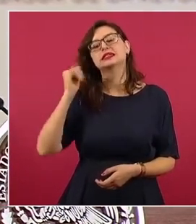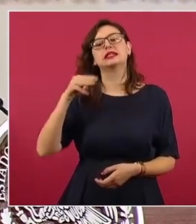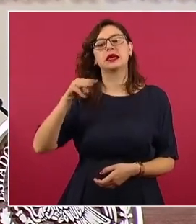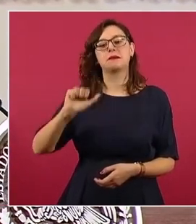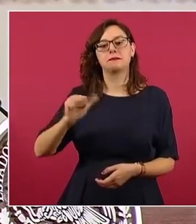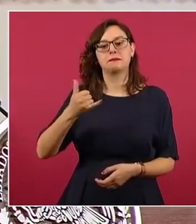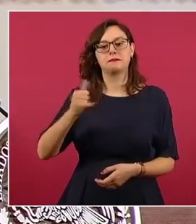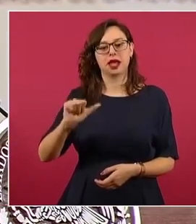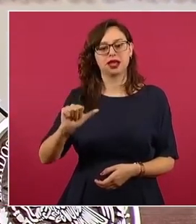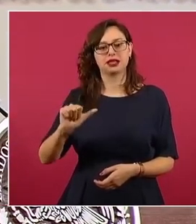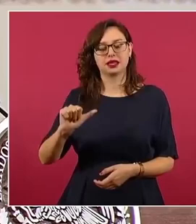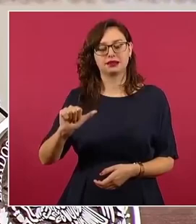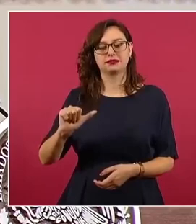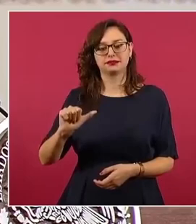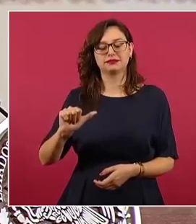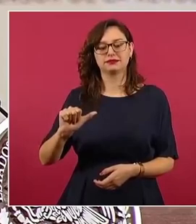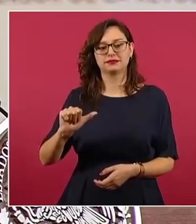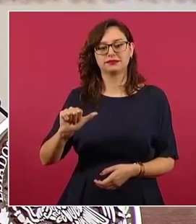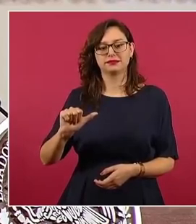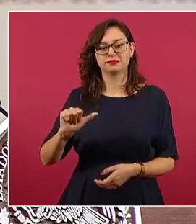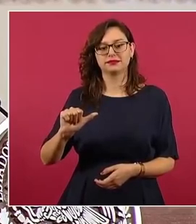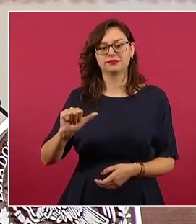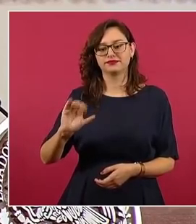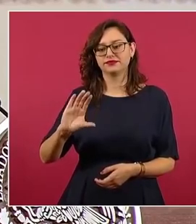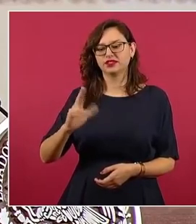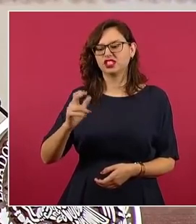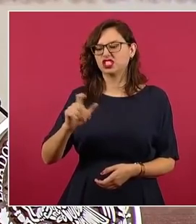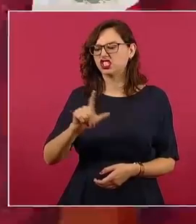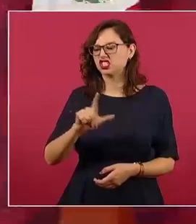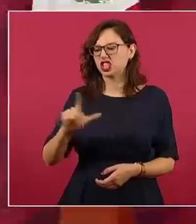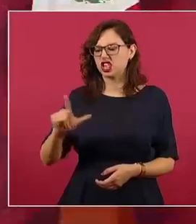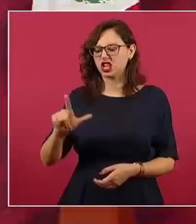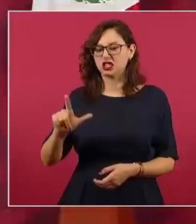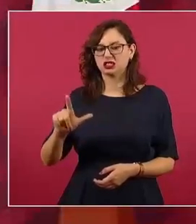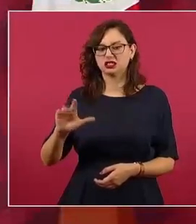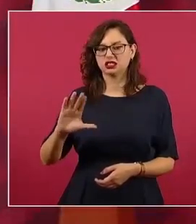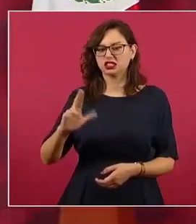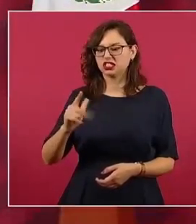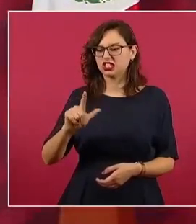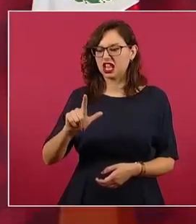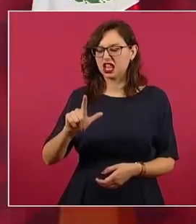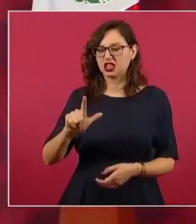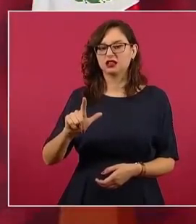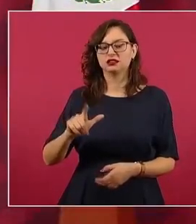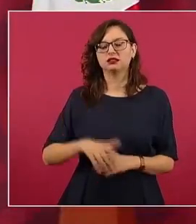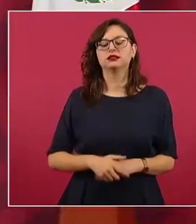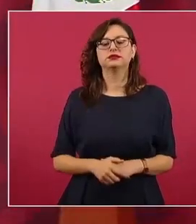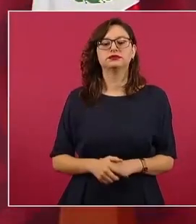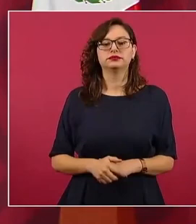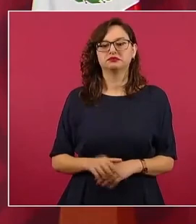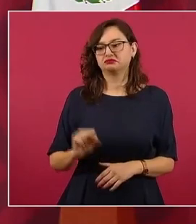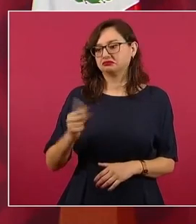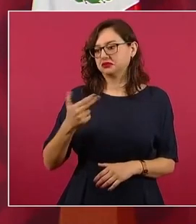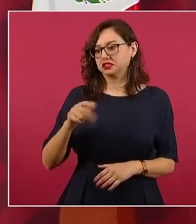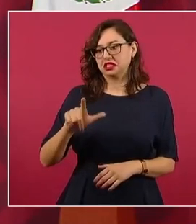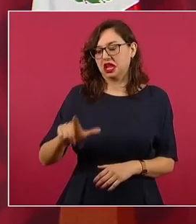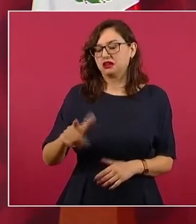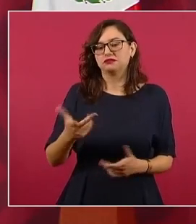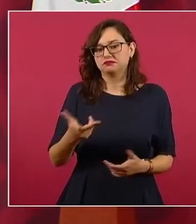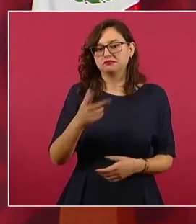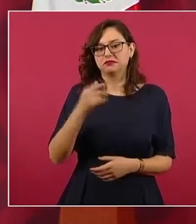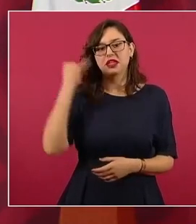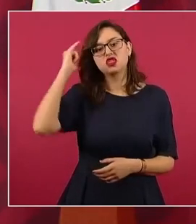chel, chel. O sea, para los que piensan que